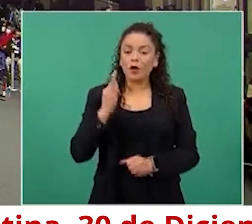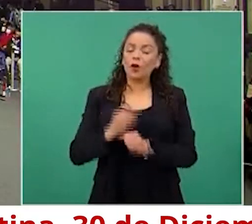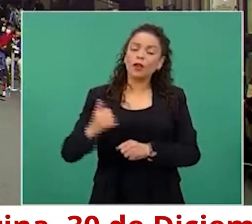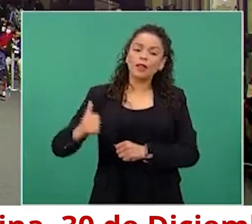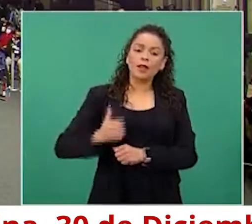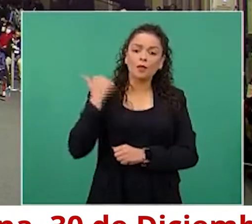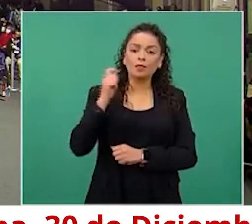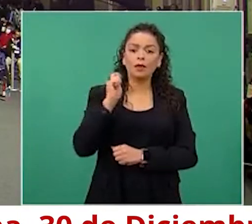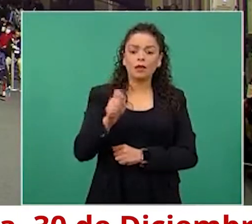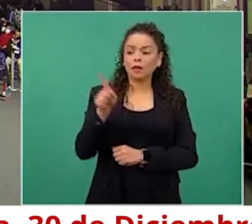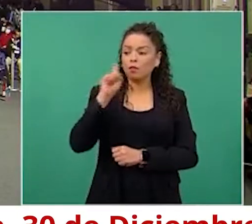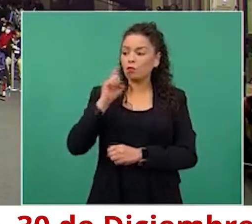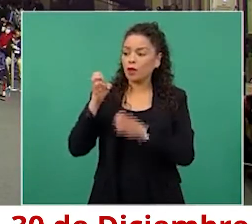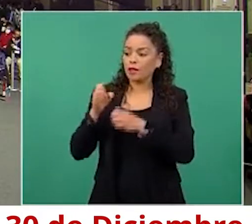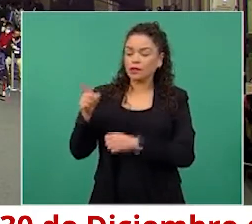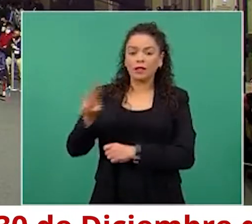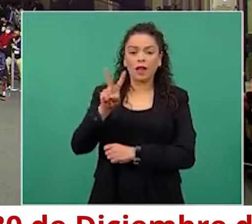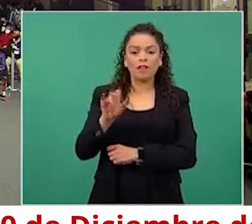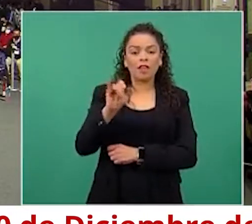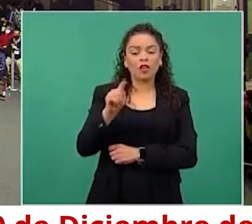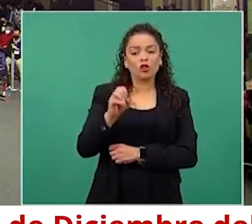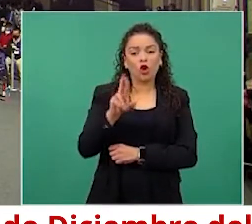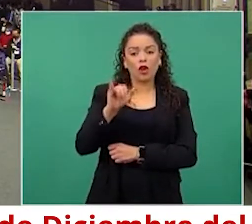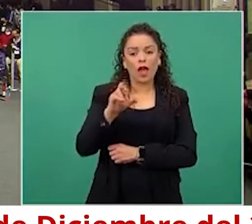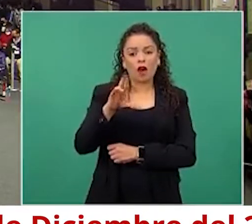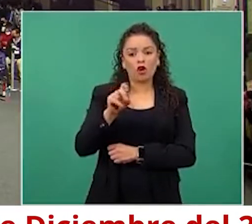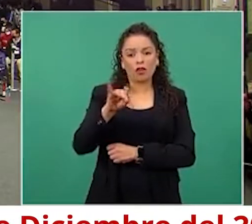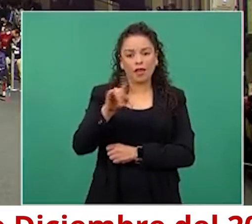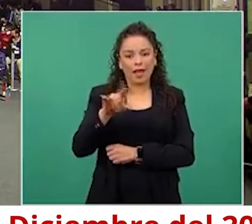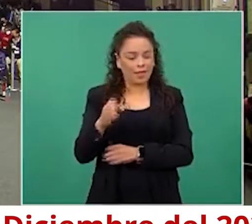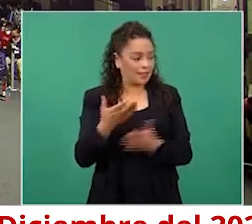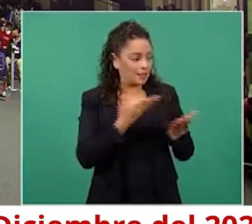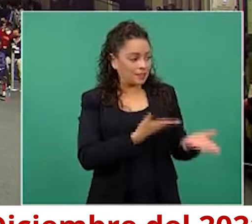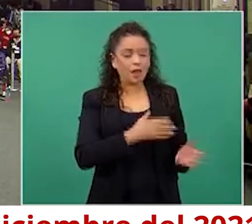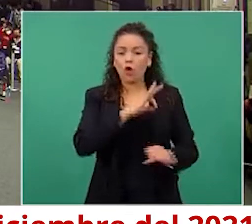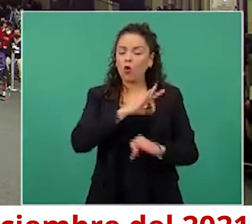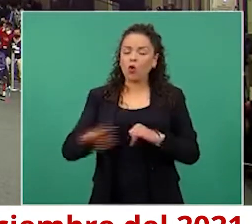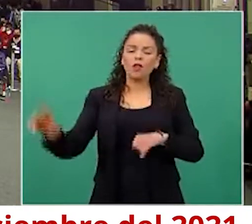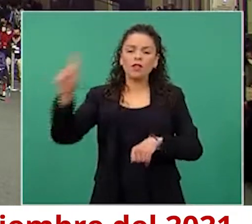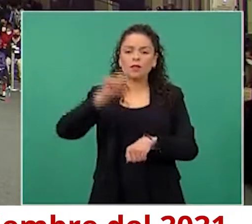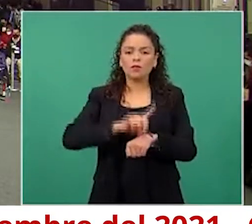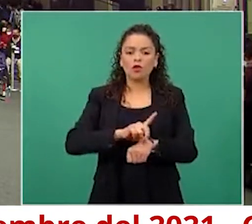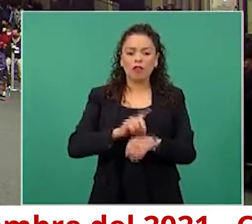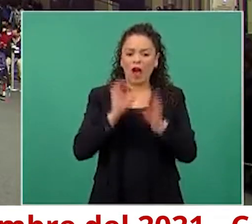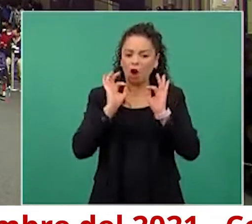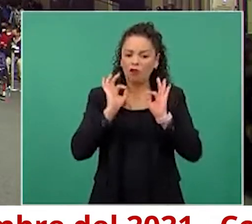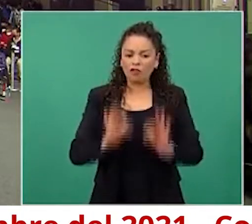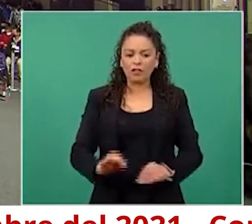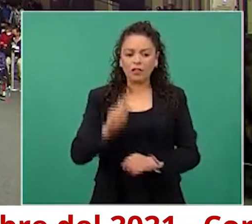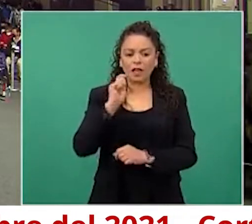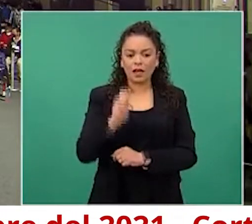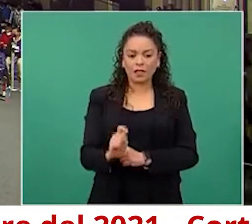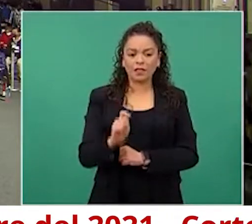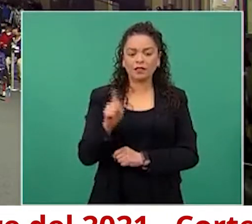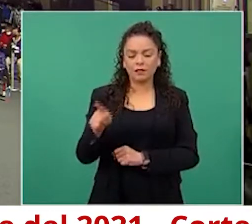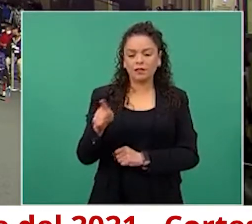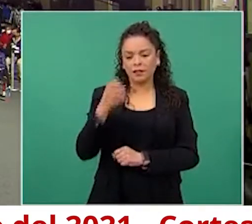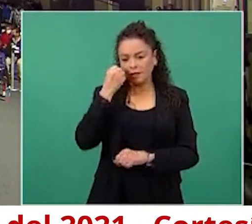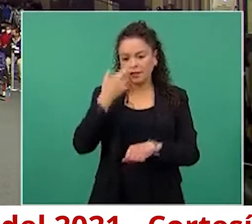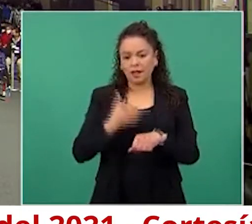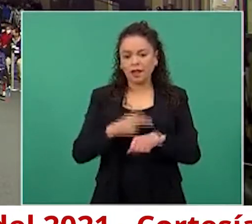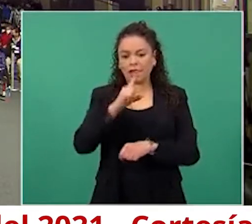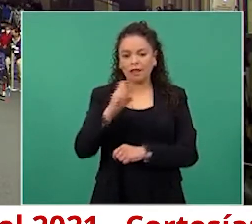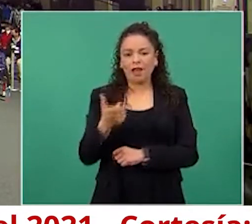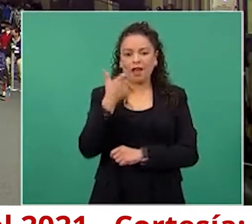está Victoria Rodríguez, pues ese último día oficialmente como subsecretaria de ingresos, ¿qué